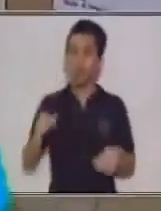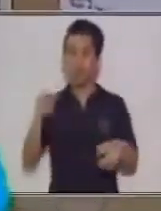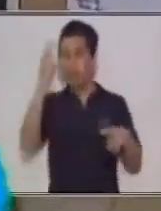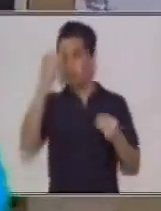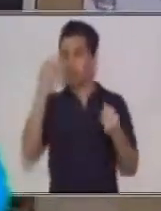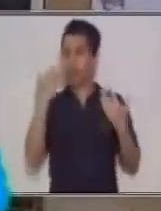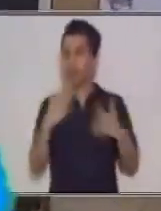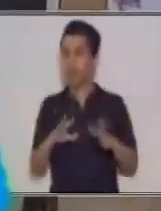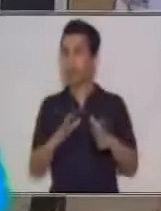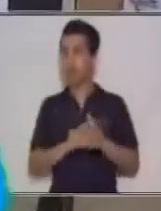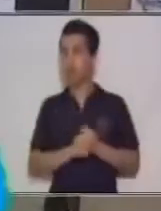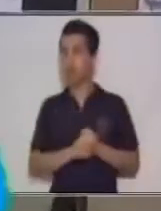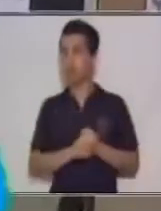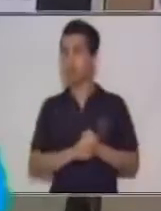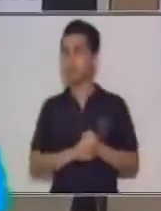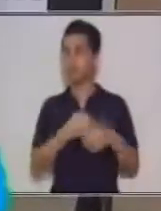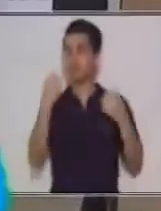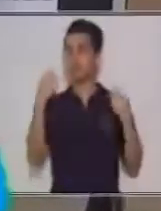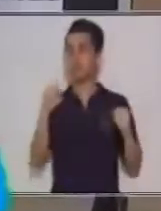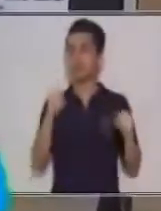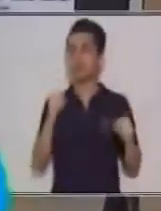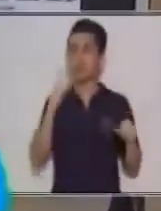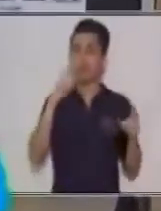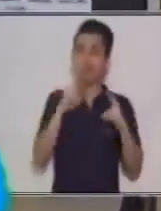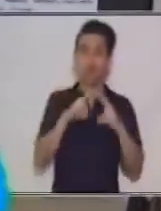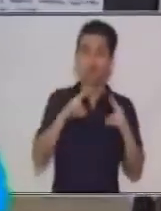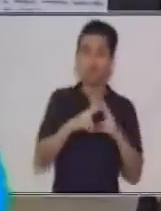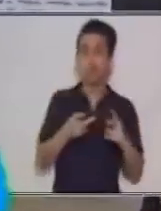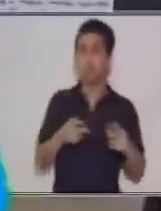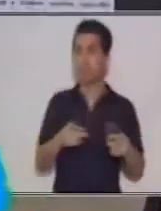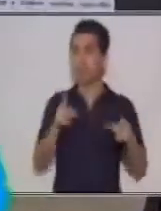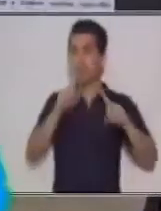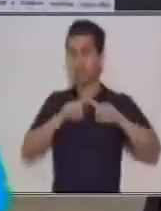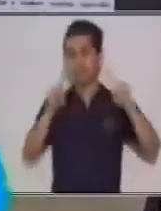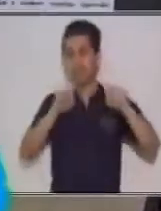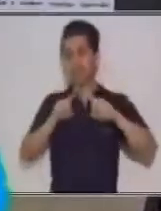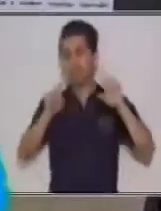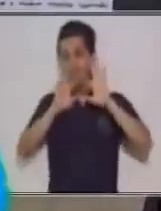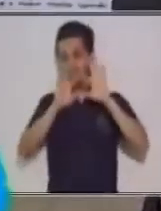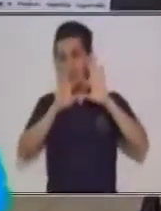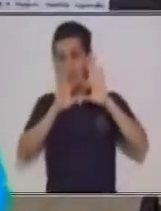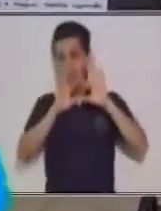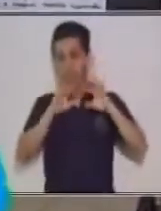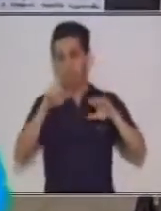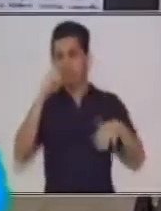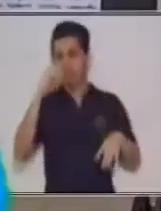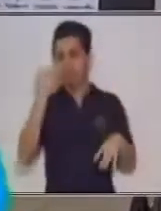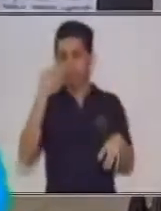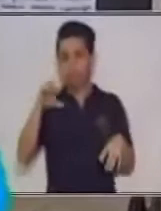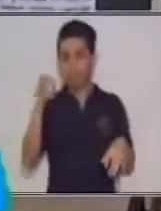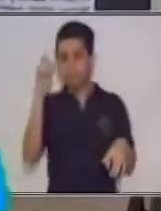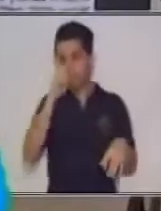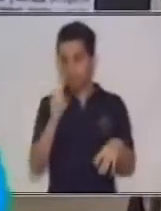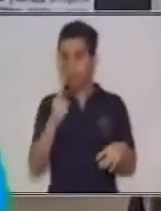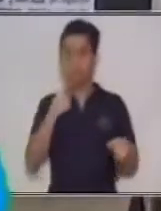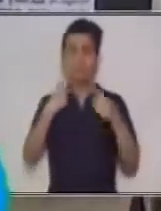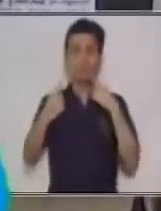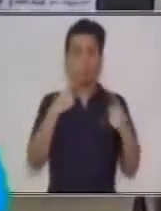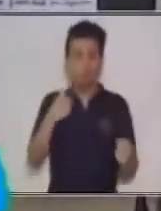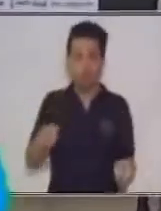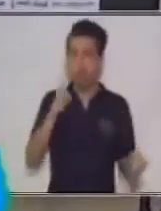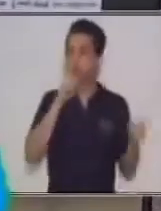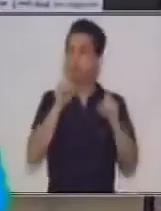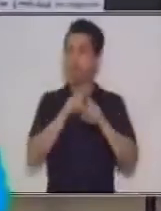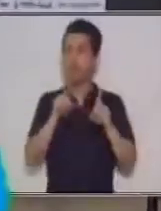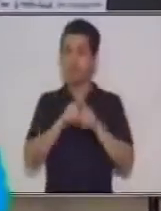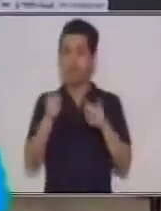aprendiste a trabajar, a conocer los tipos de discurso y prácticamente la elaboración también